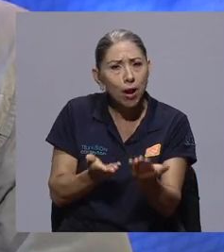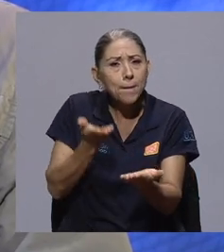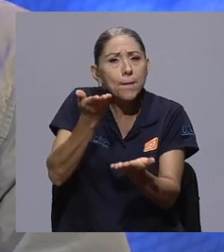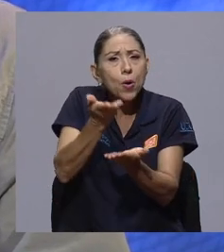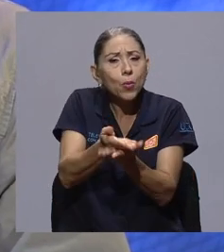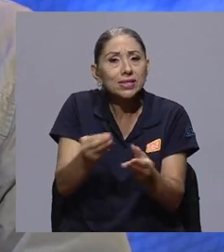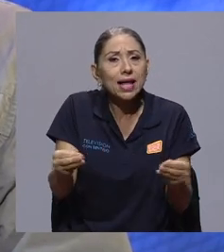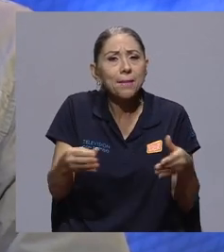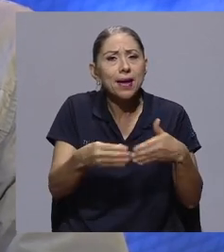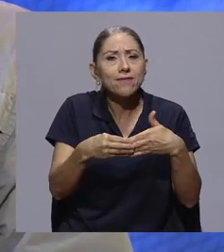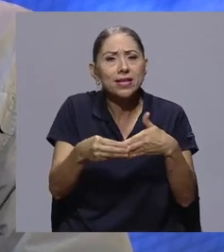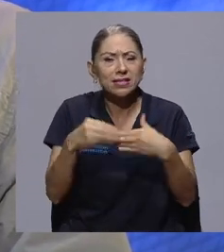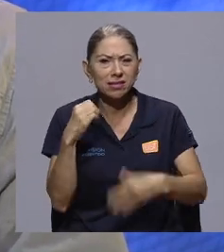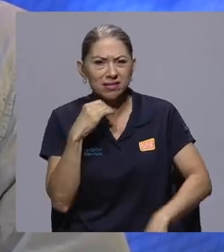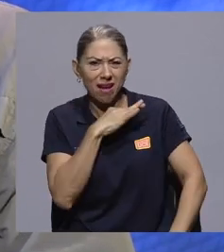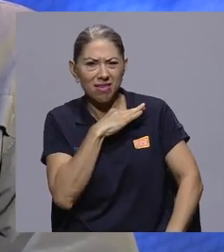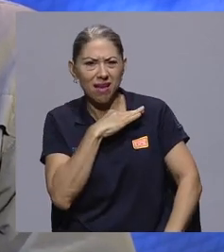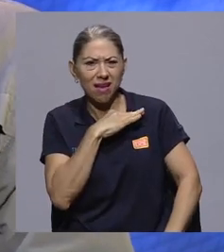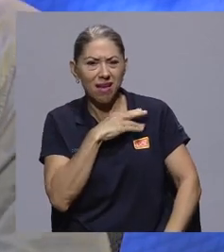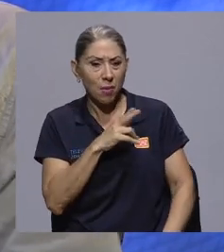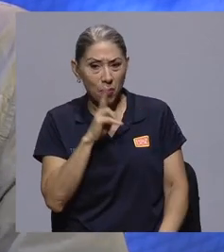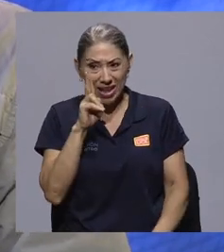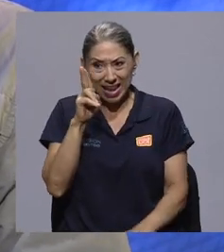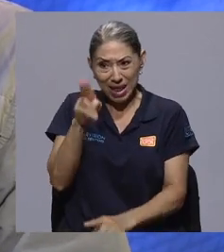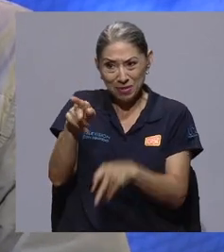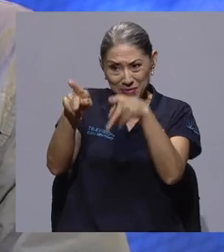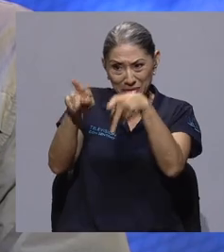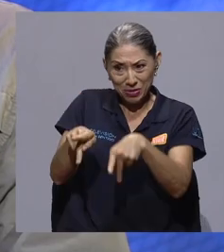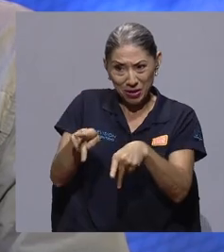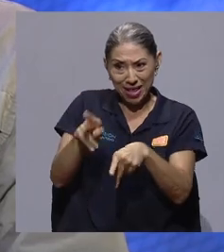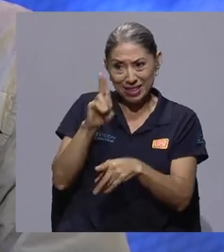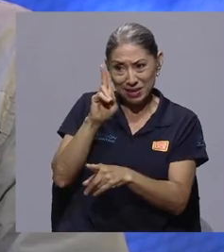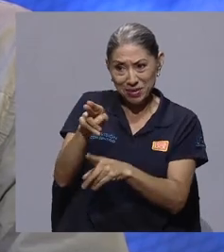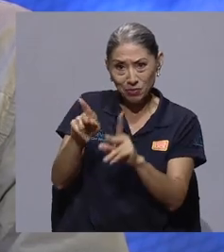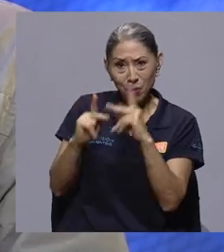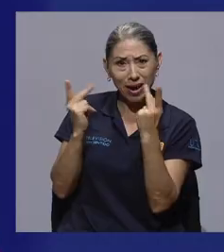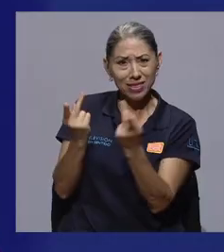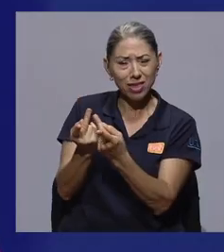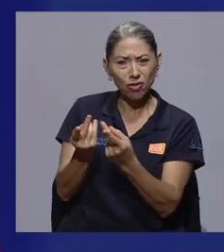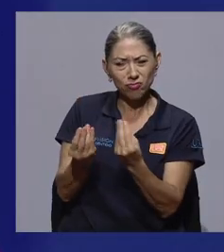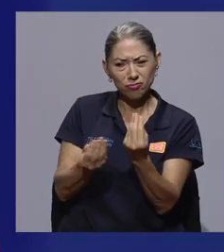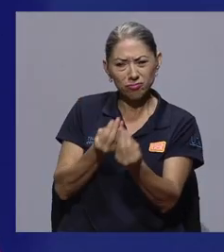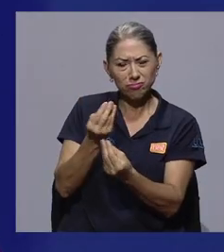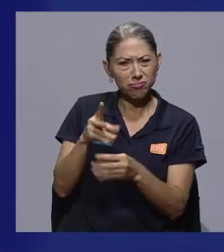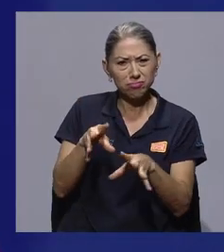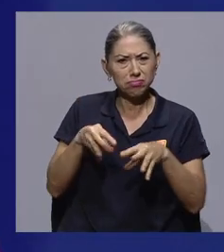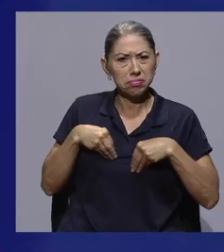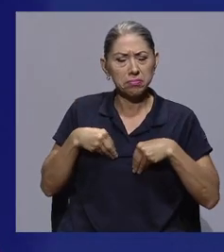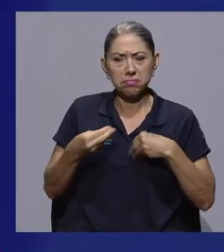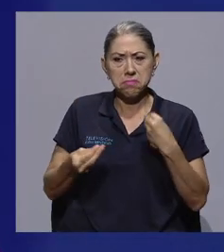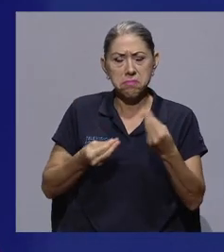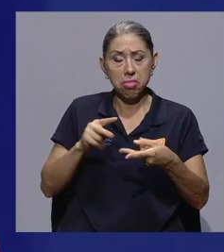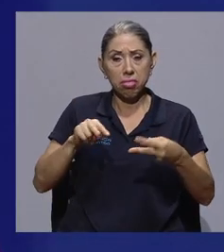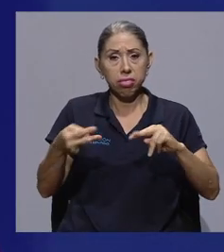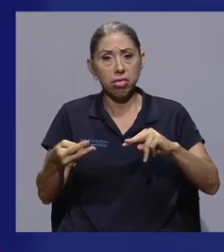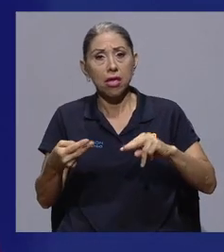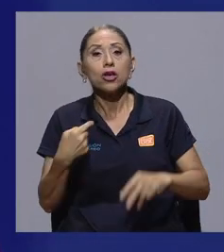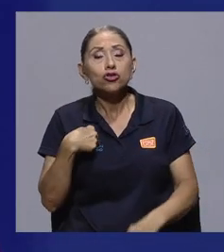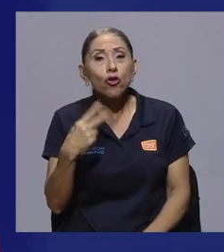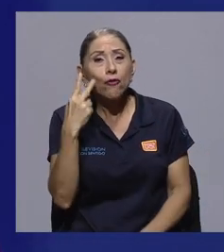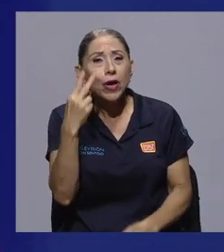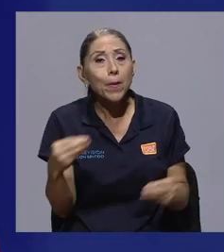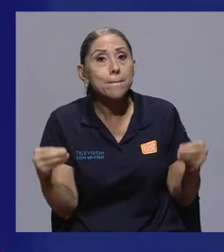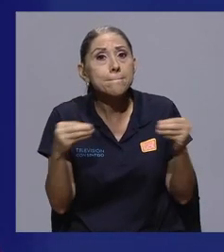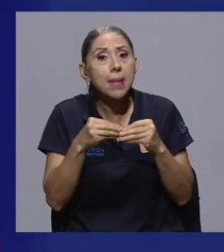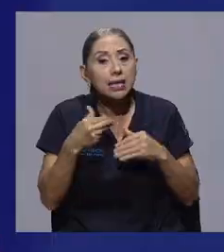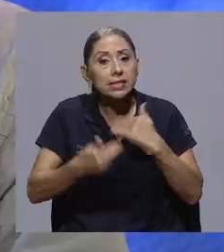propuesta un poco más flexible y extraña porque el mismo Ejecutivo del mismo partido no la está aceptando. Entonces, yo veo que el